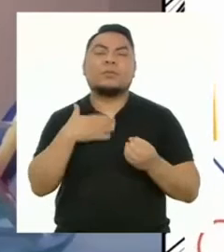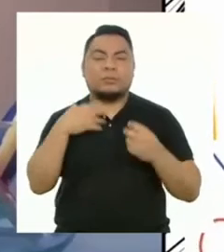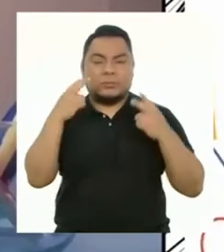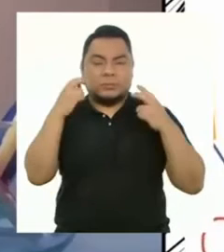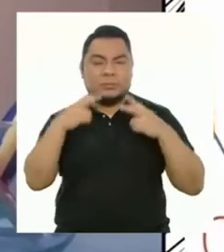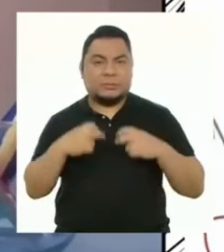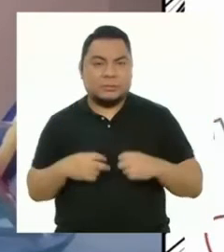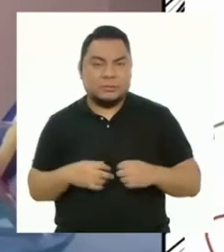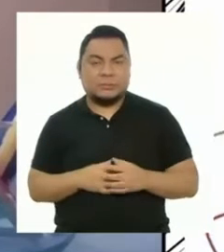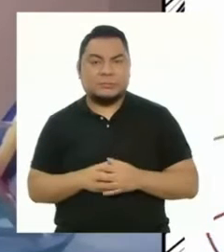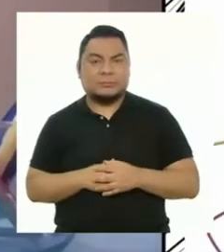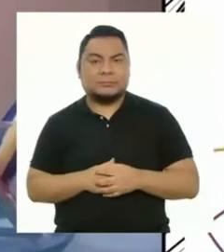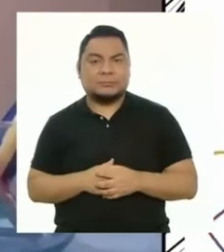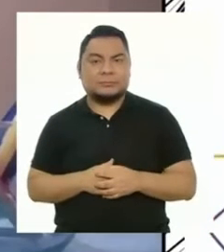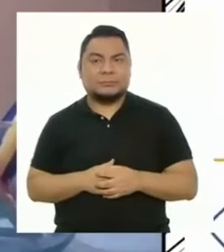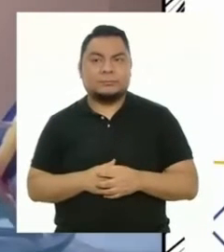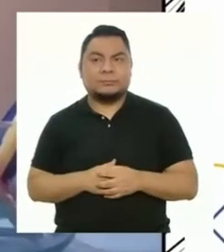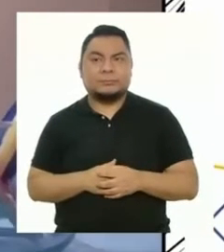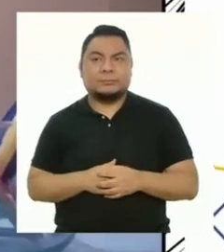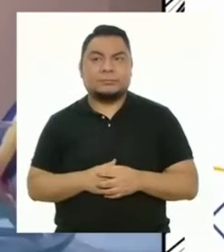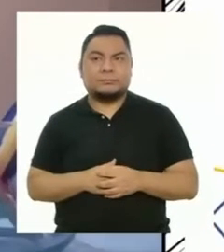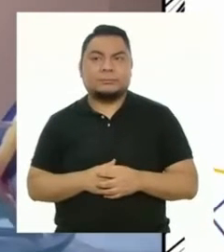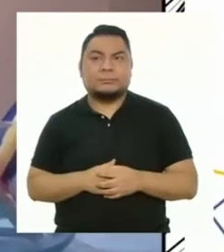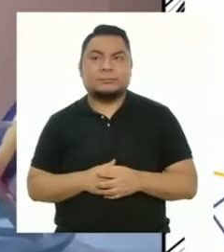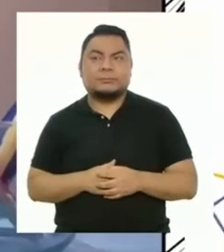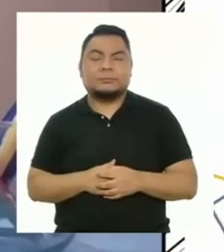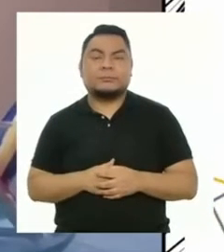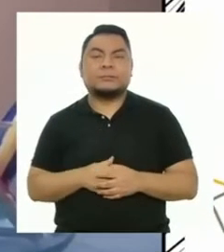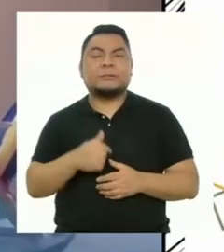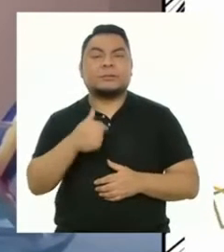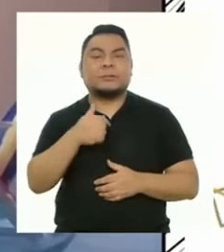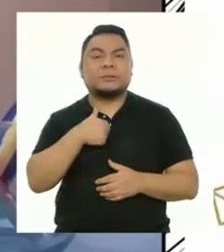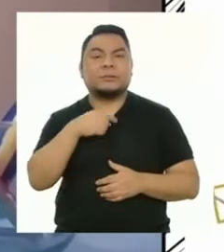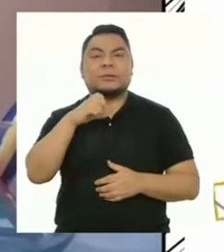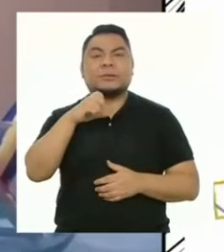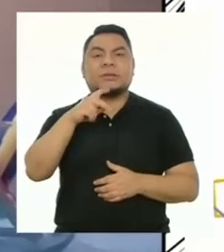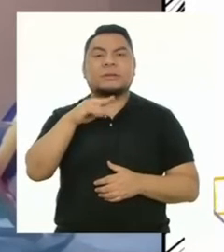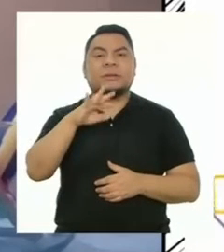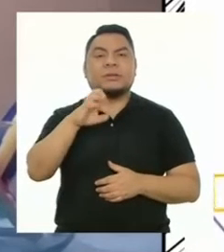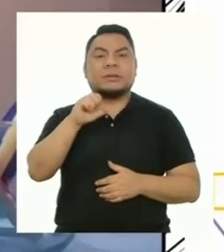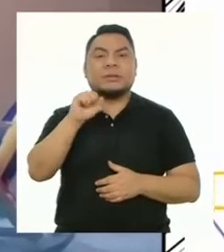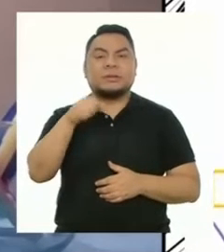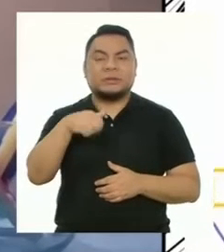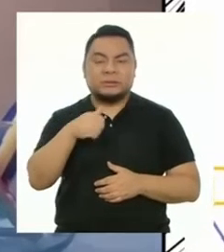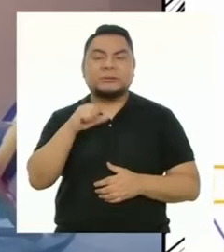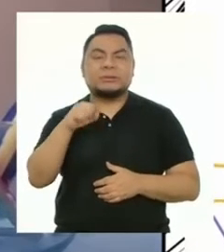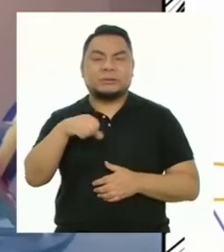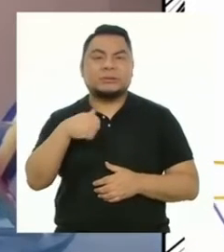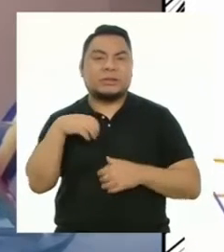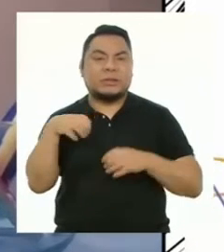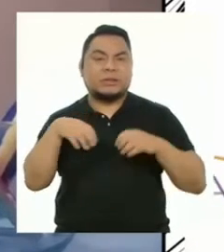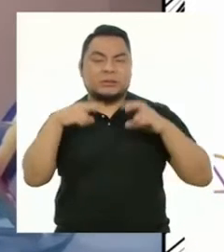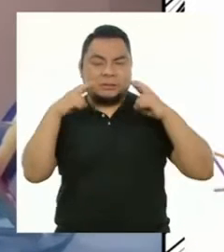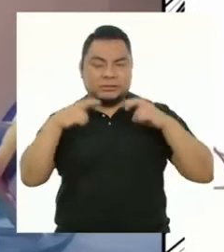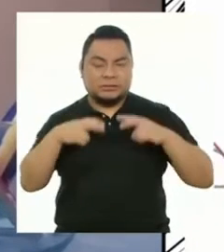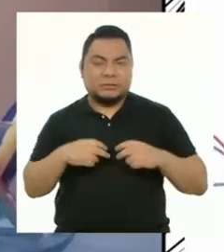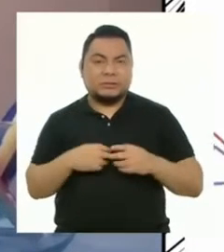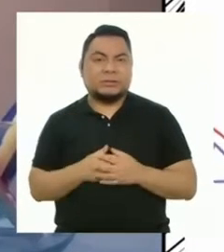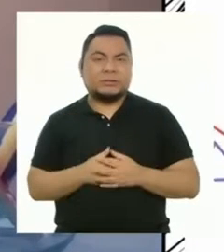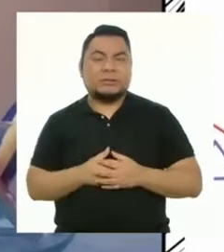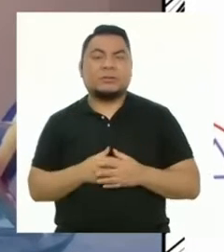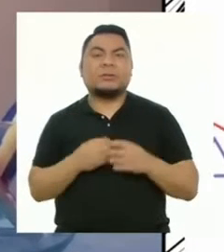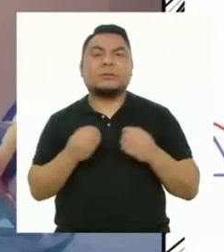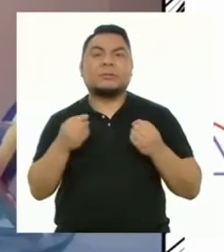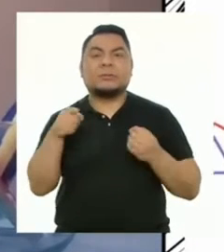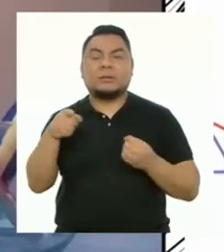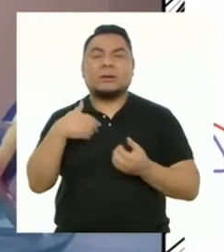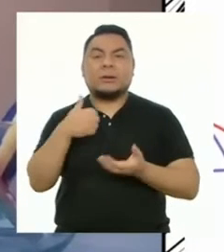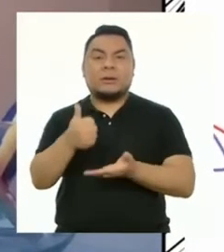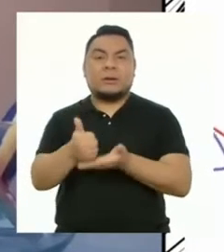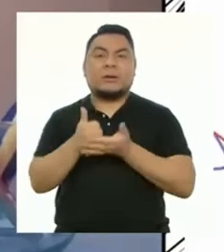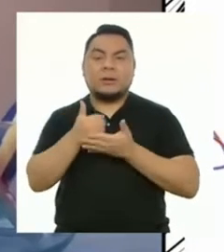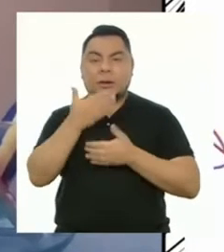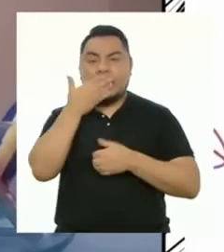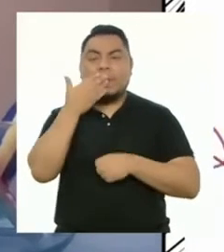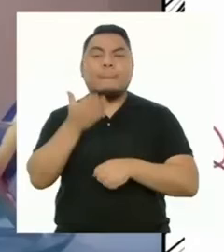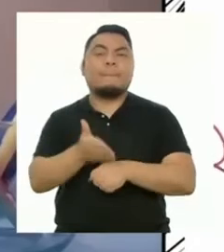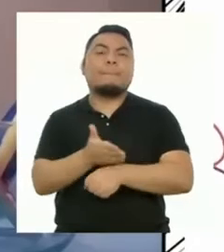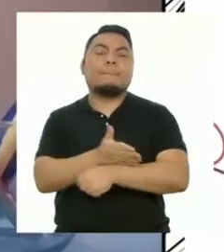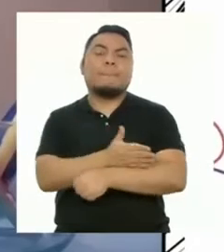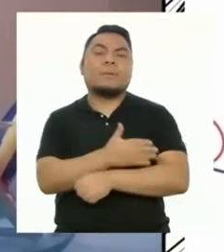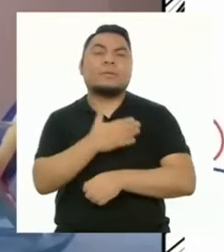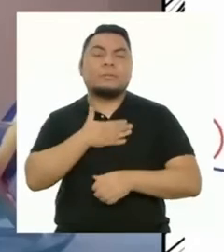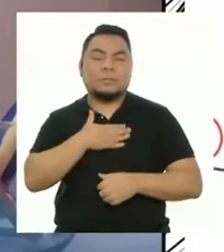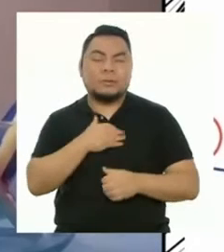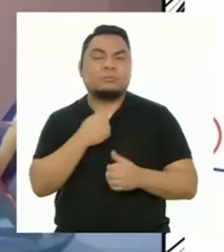auto evaluación. Yo, Erika, sí he hecho mi auto evaluación, ya que así me ayuda a mejorarme